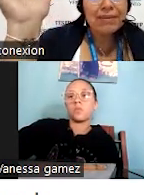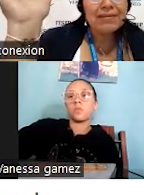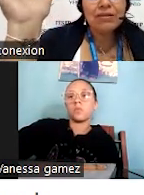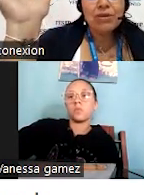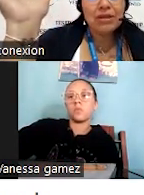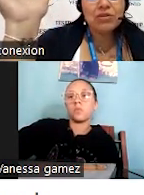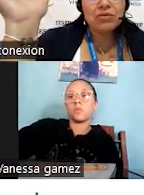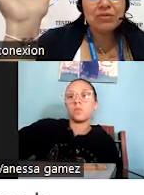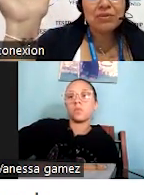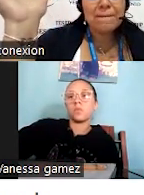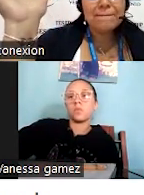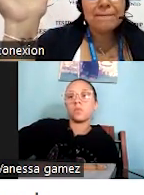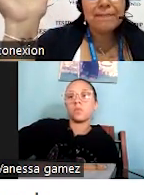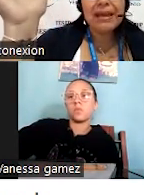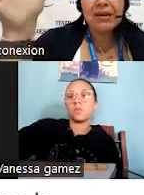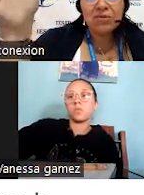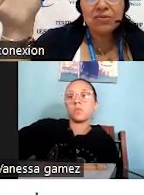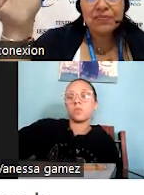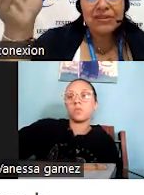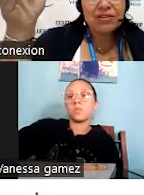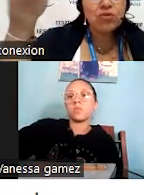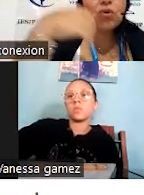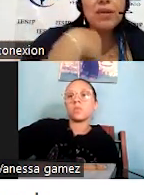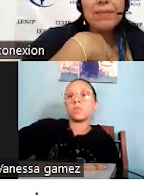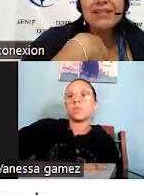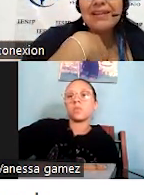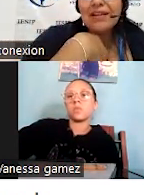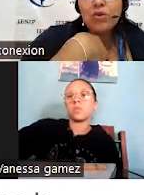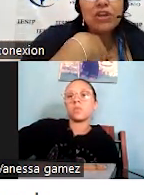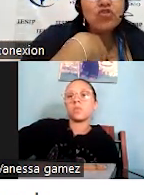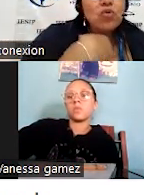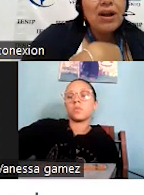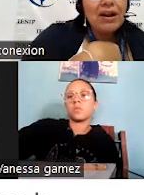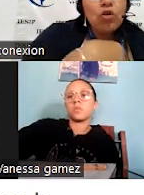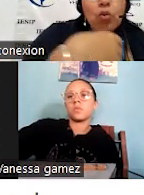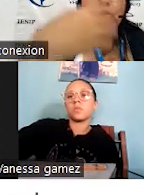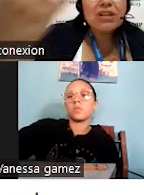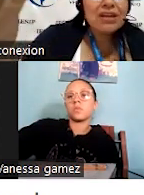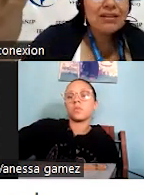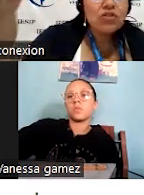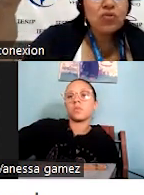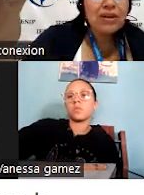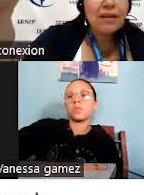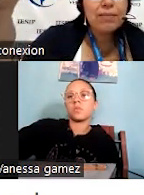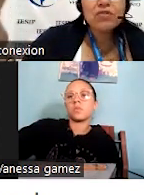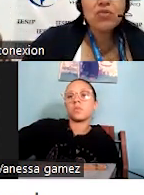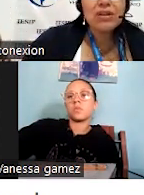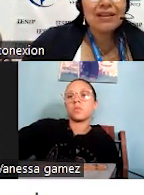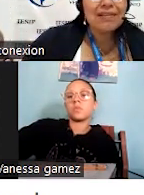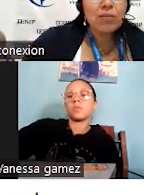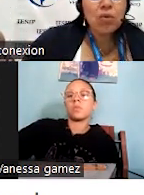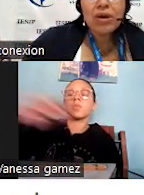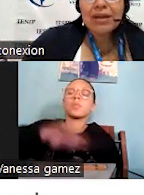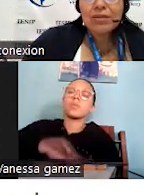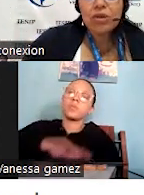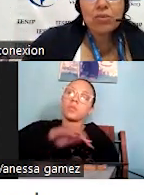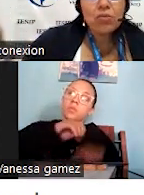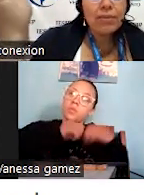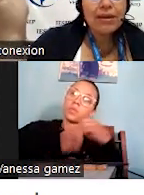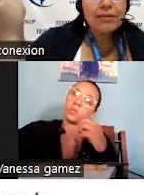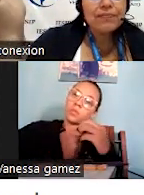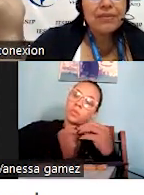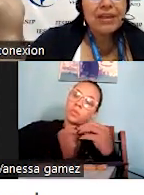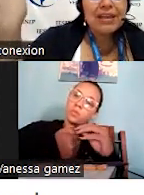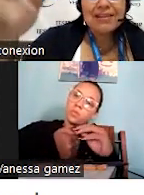ahorita empezando en eso, pero todo depende de lo que yo haga, cómo trate yo a esas personas que están buscando